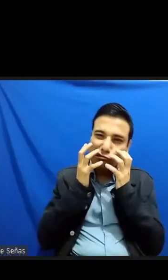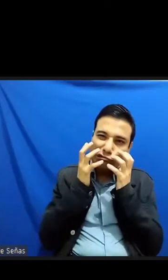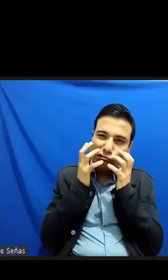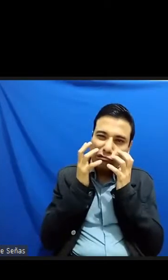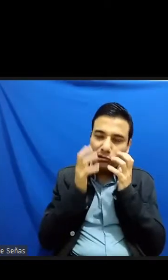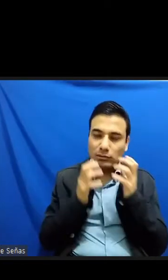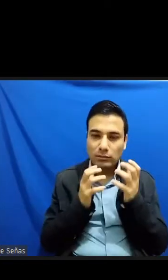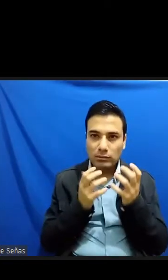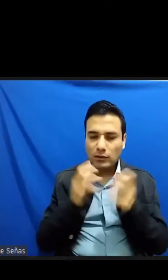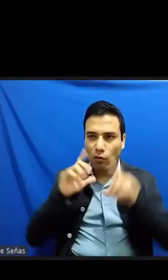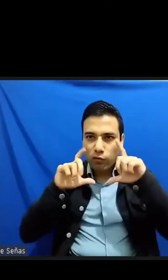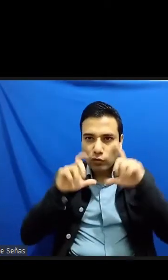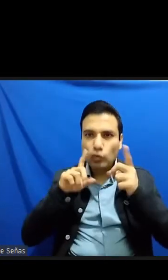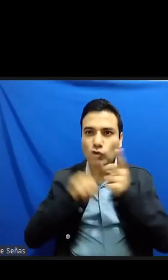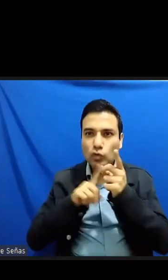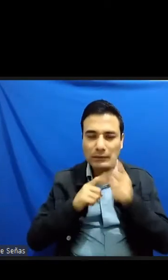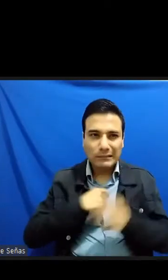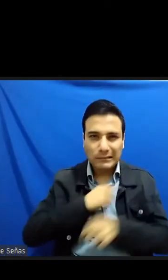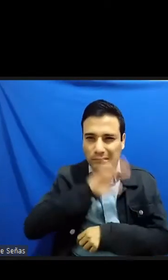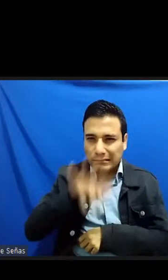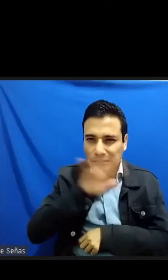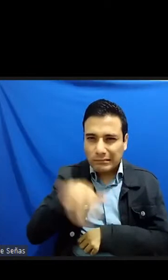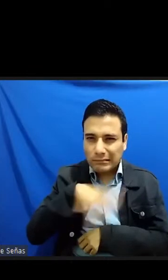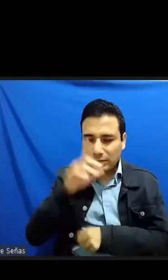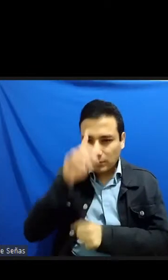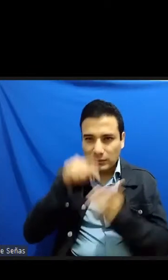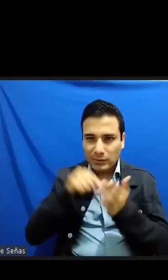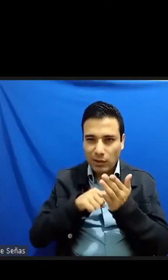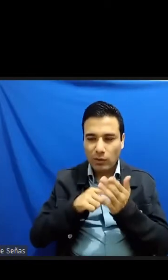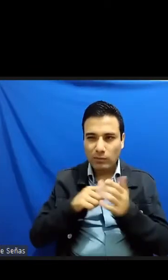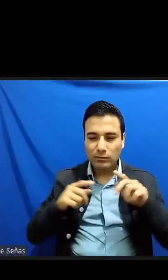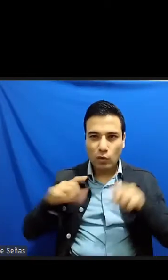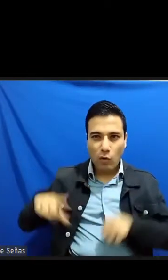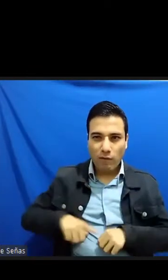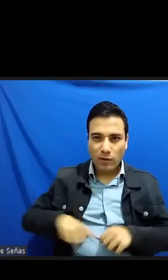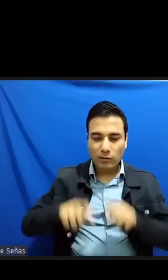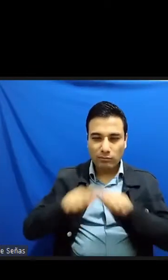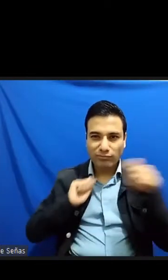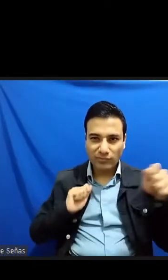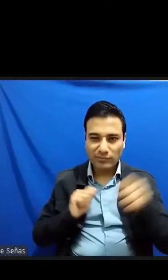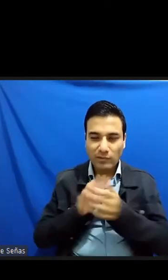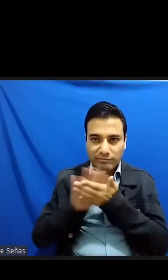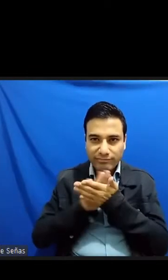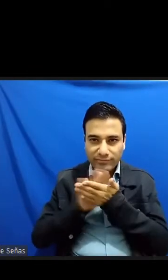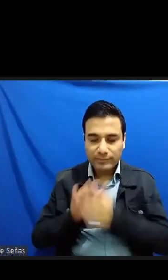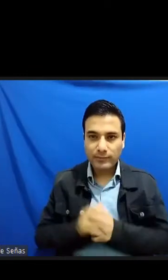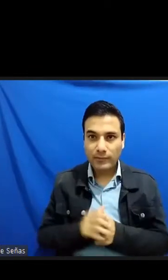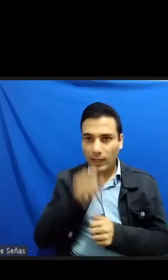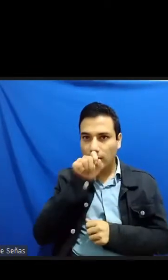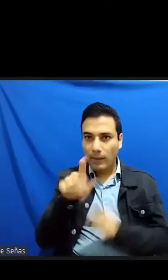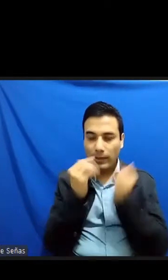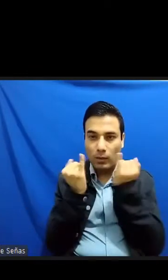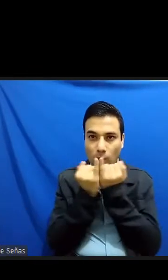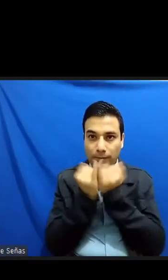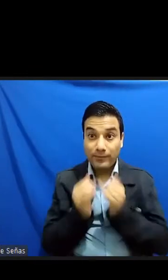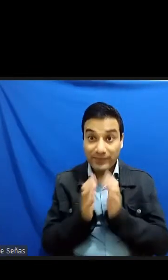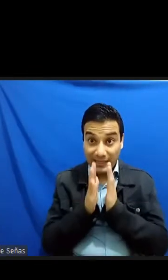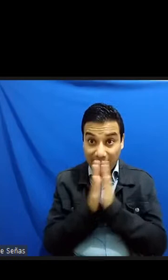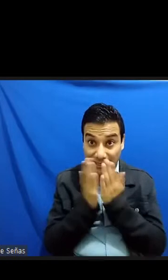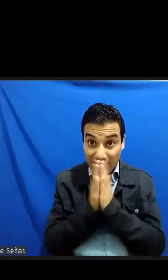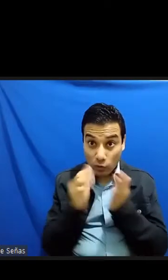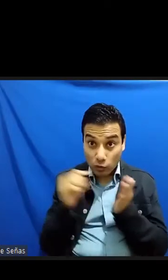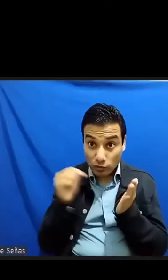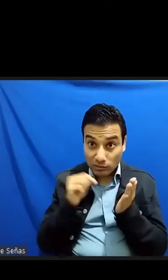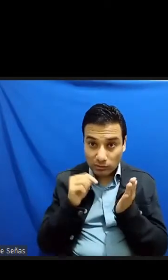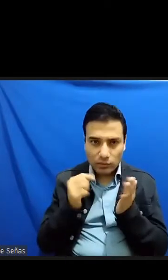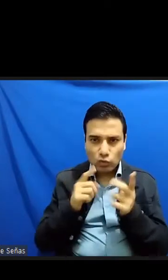ninguna parte como tampoco parece existir dentro de los registros de la literatura japonesa